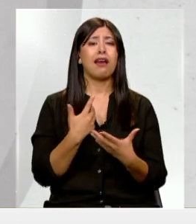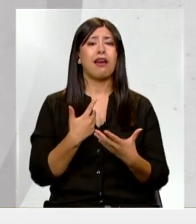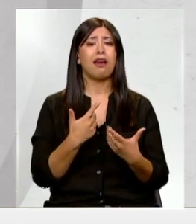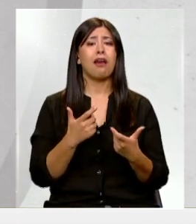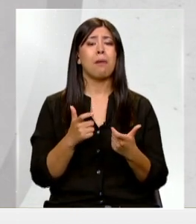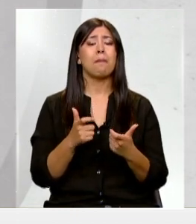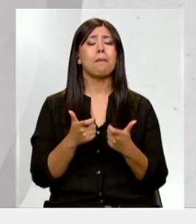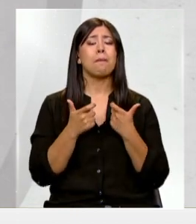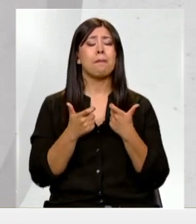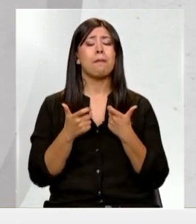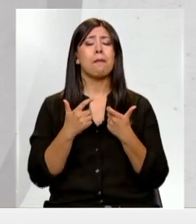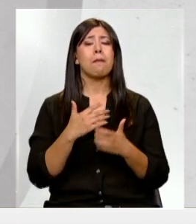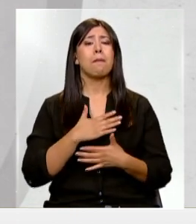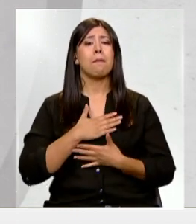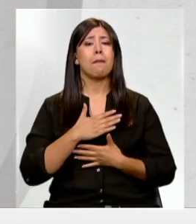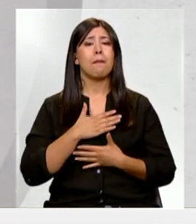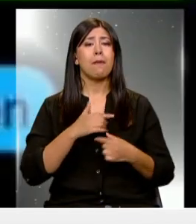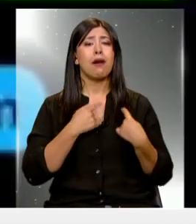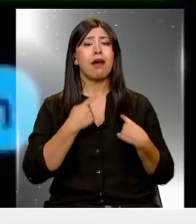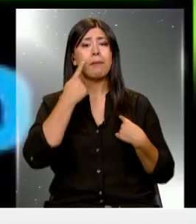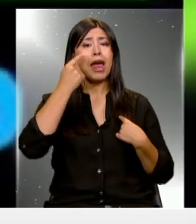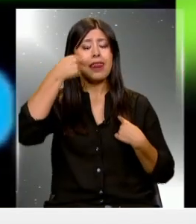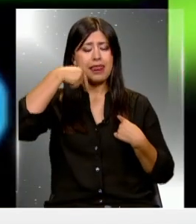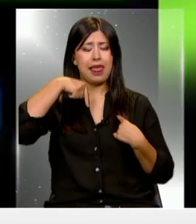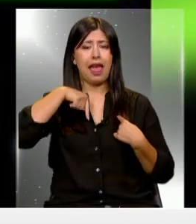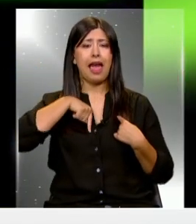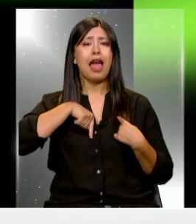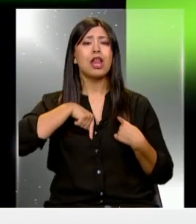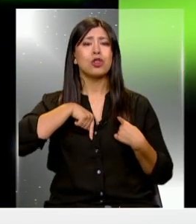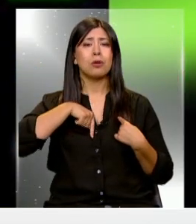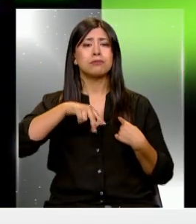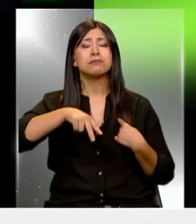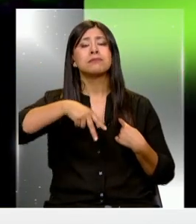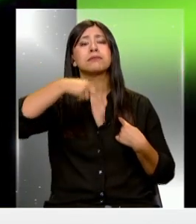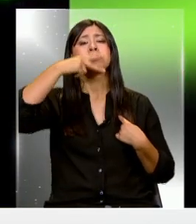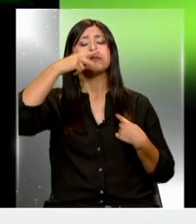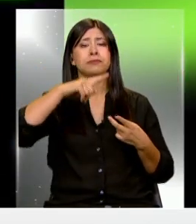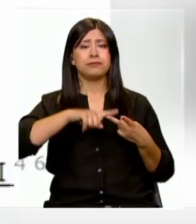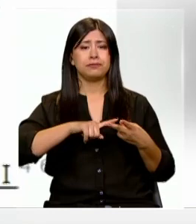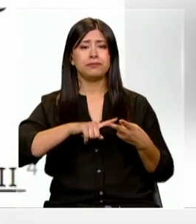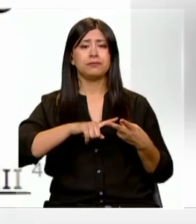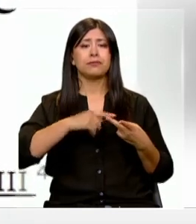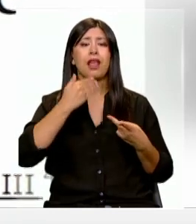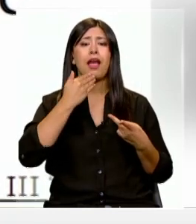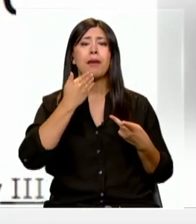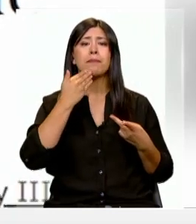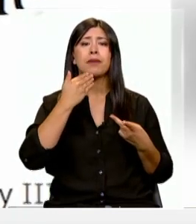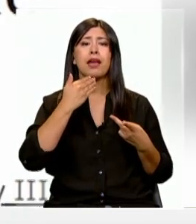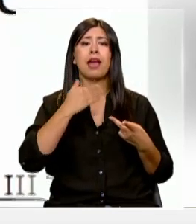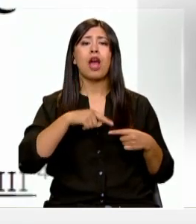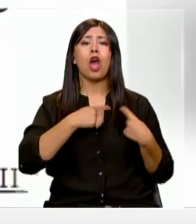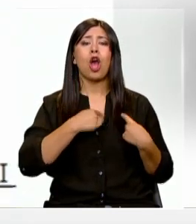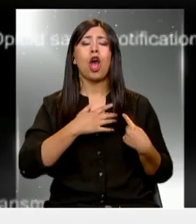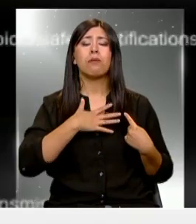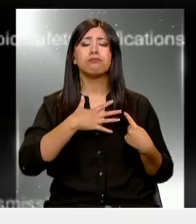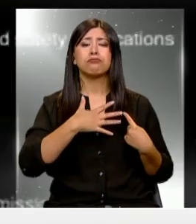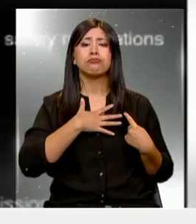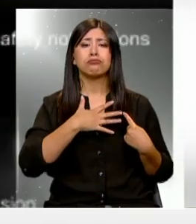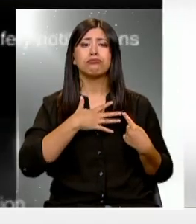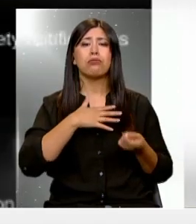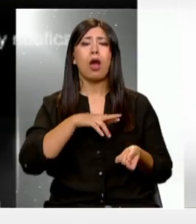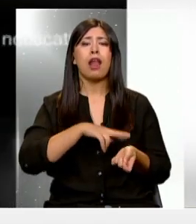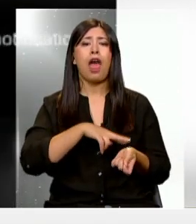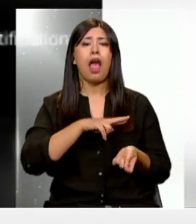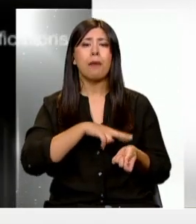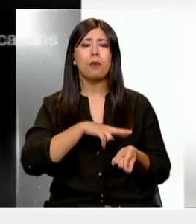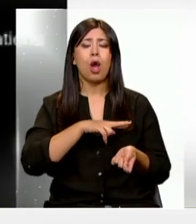tus signos vitales, pero desde dentro de tu cuerpo. Estamos hablando de la respiración, estamos hablando también del ritmo cardíaco. ¿Para